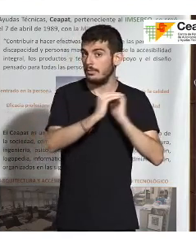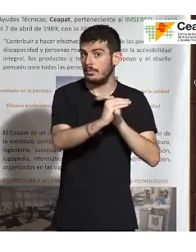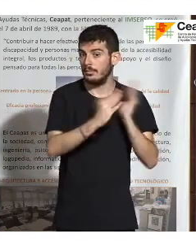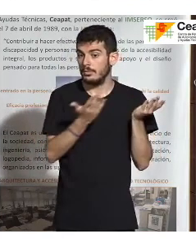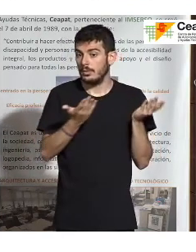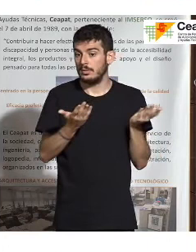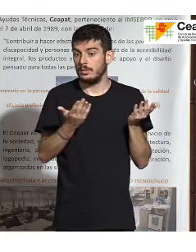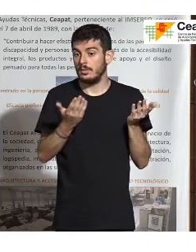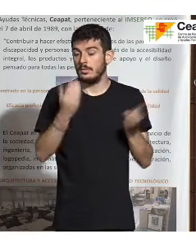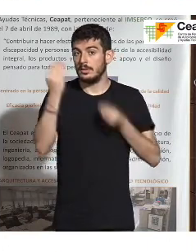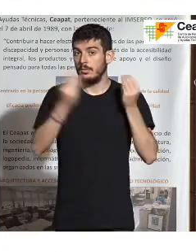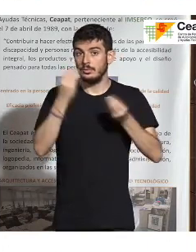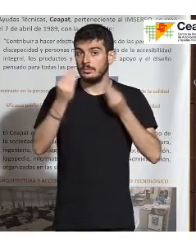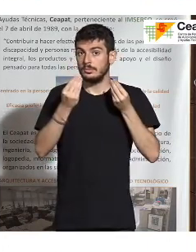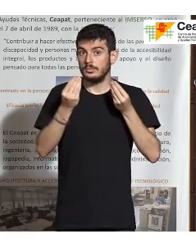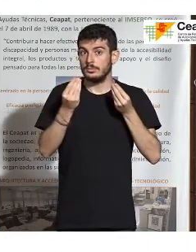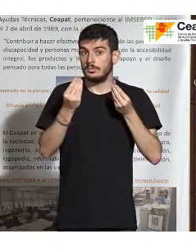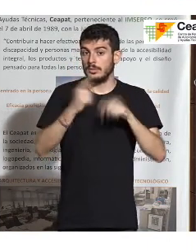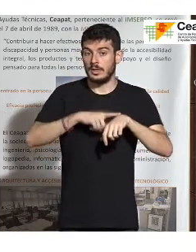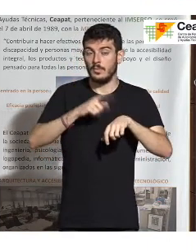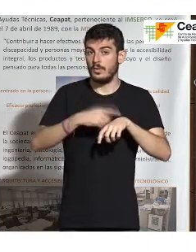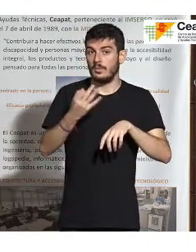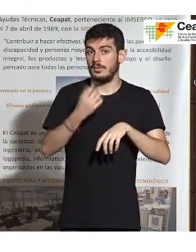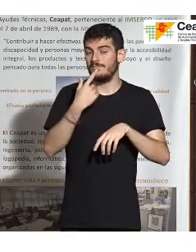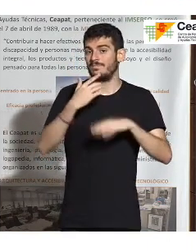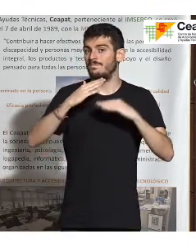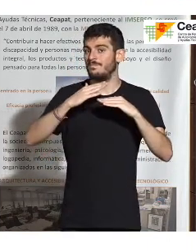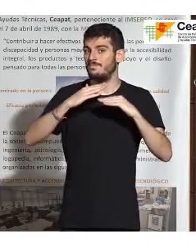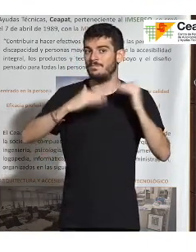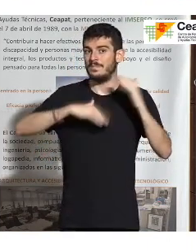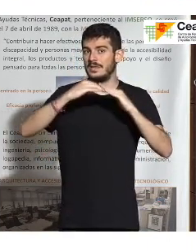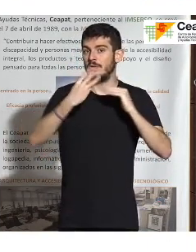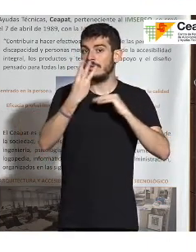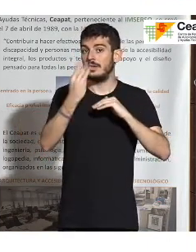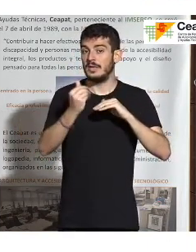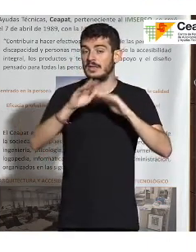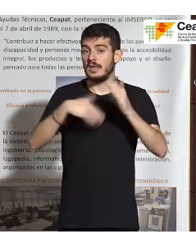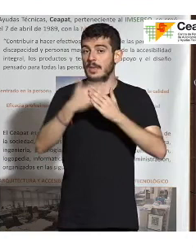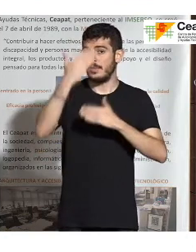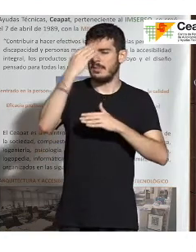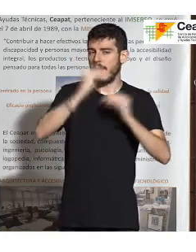consideramos que era apropiado, bueno, y en un tiempo más que razonable, dar tres días como para que el centro principal sea levantado.